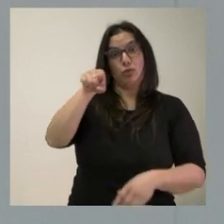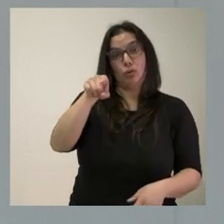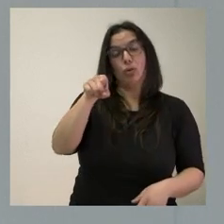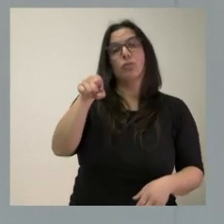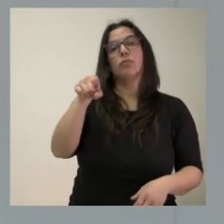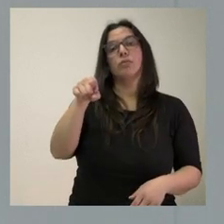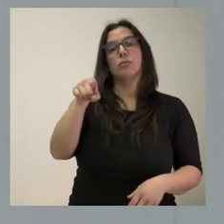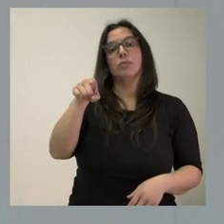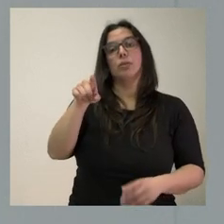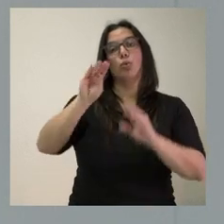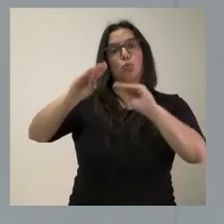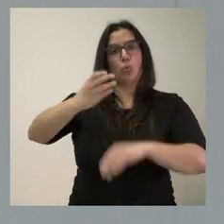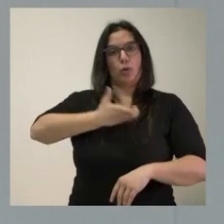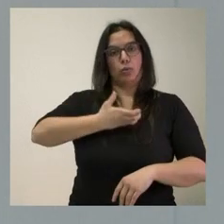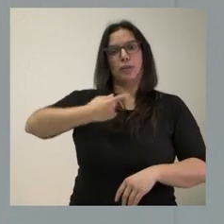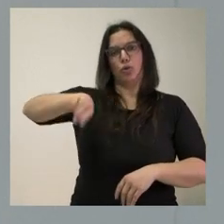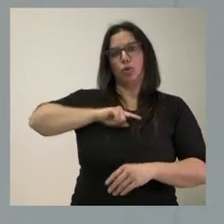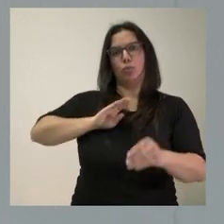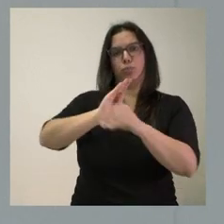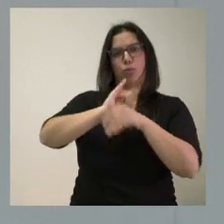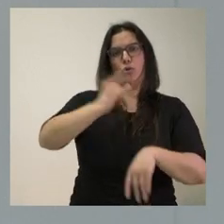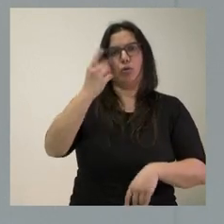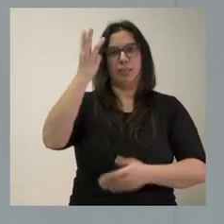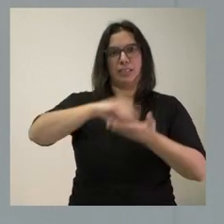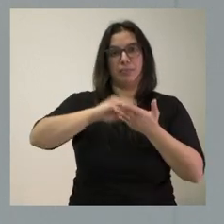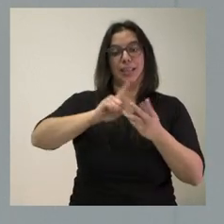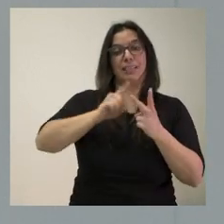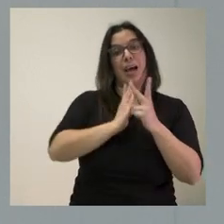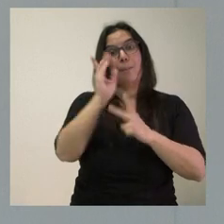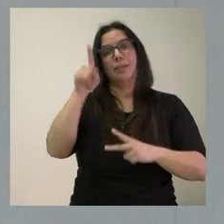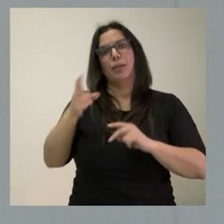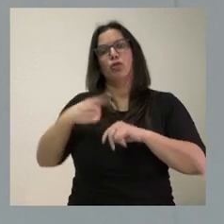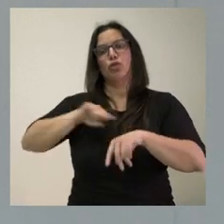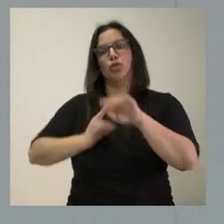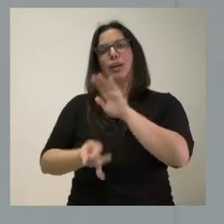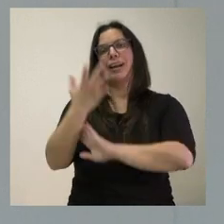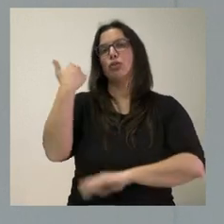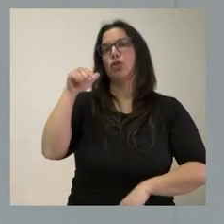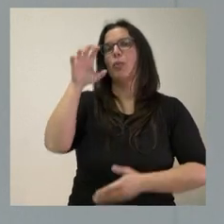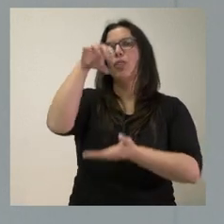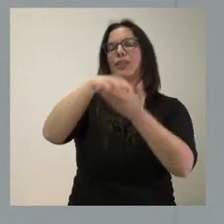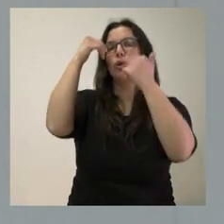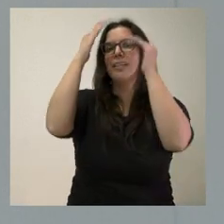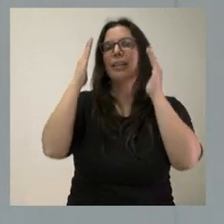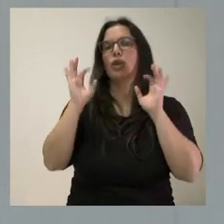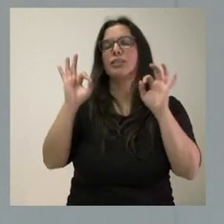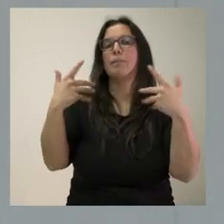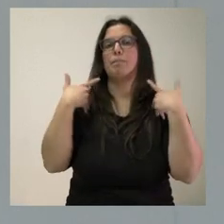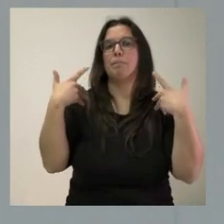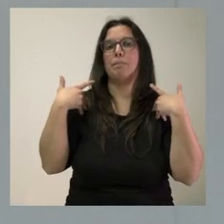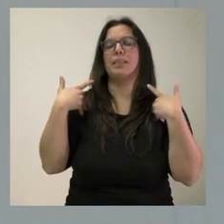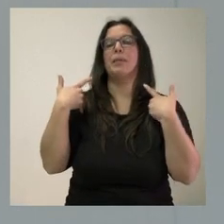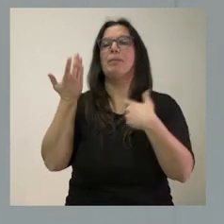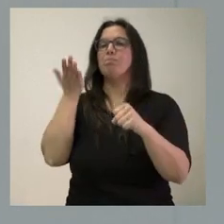dispone el ayuntamiento y que nosotros financiamos triplicando la dotación, va a poner en marcha en Soria un centro de atención a víctimas de agresiones